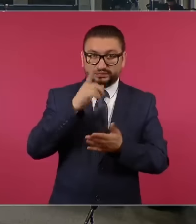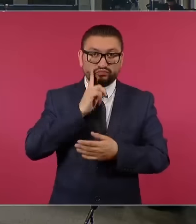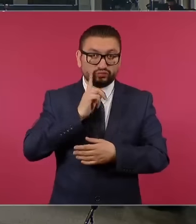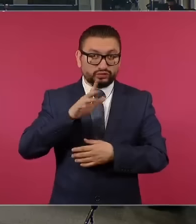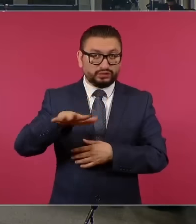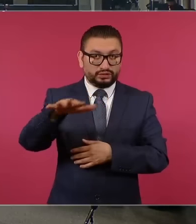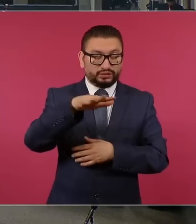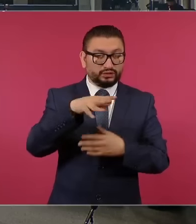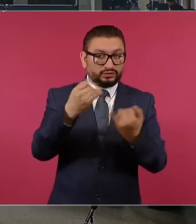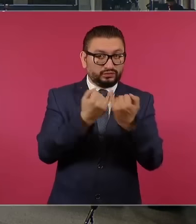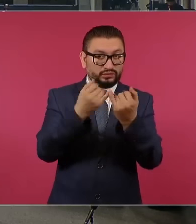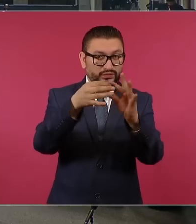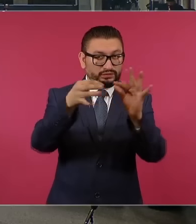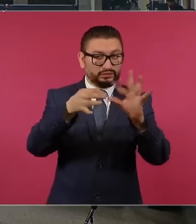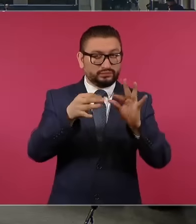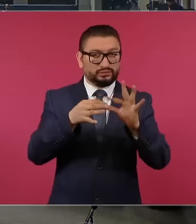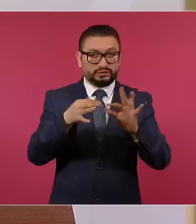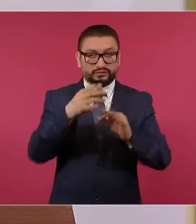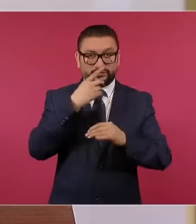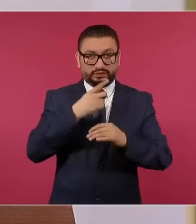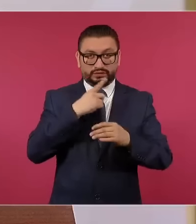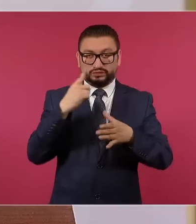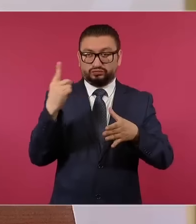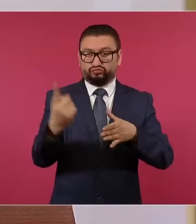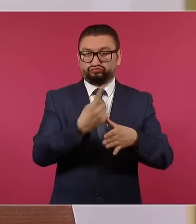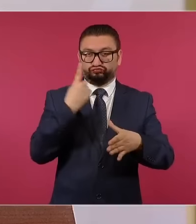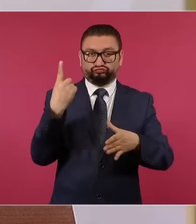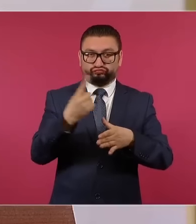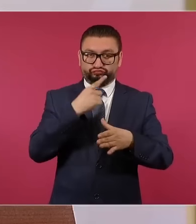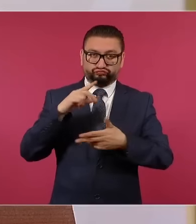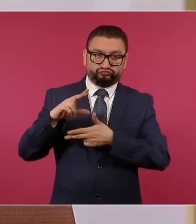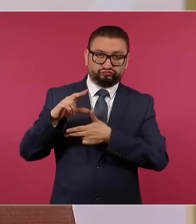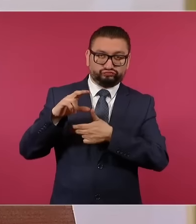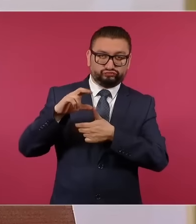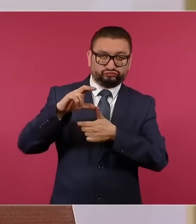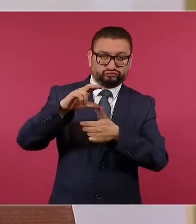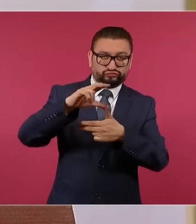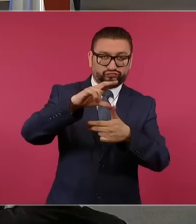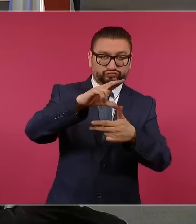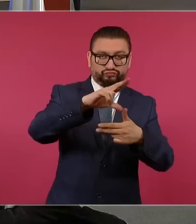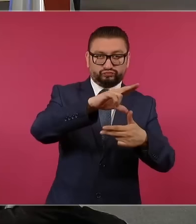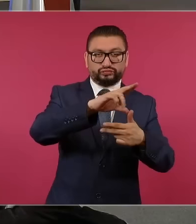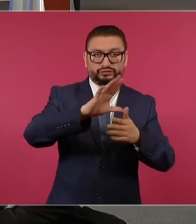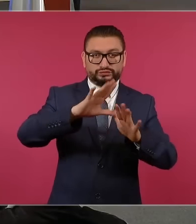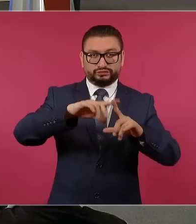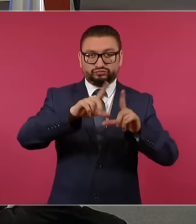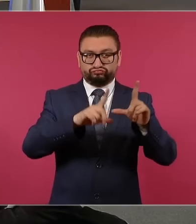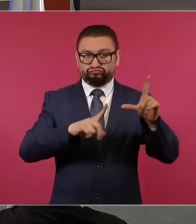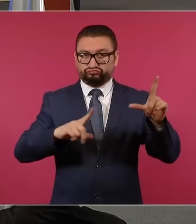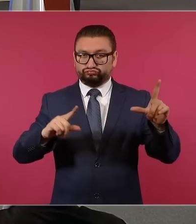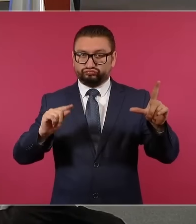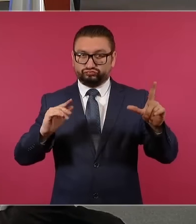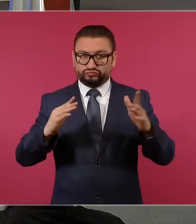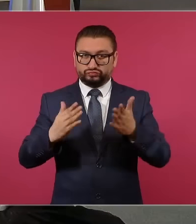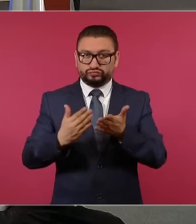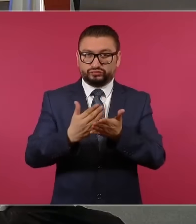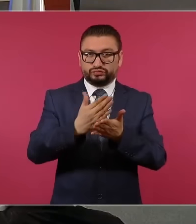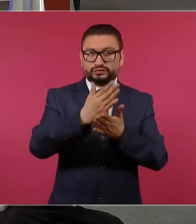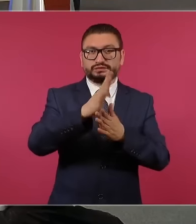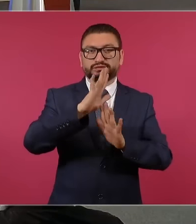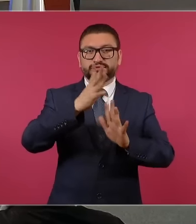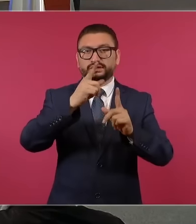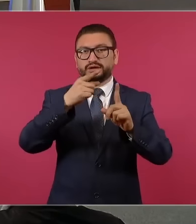decir que ya está pasando el huracán que ya va